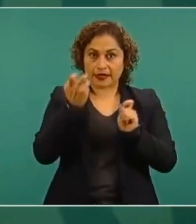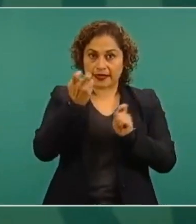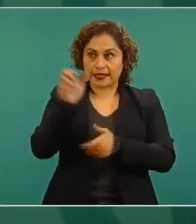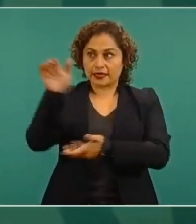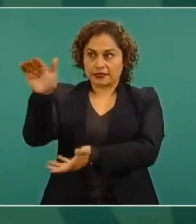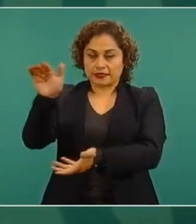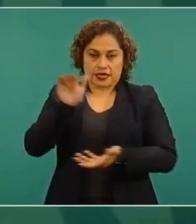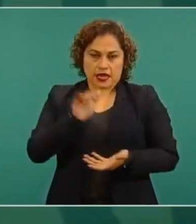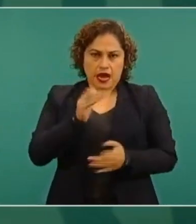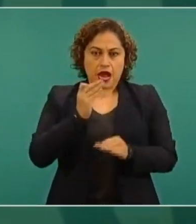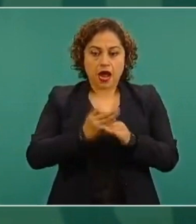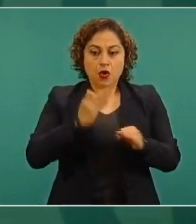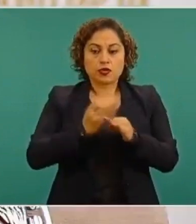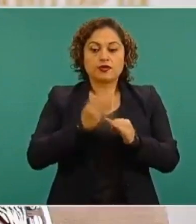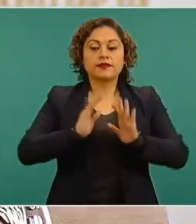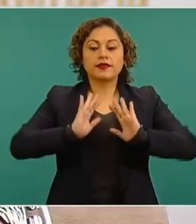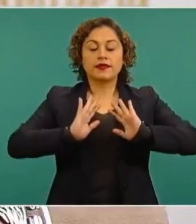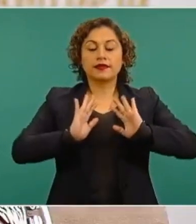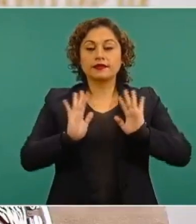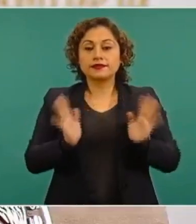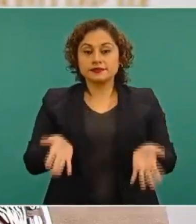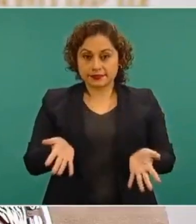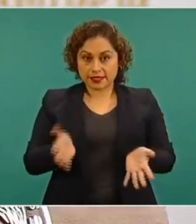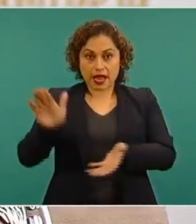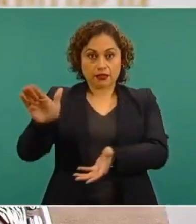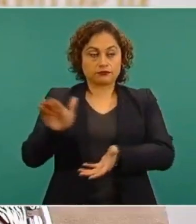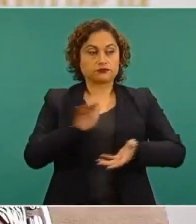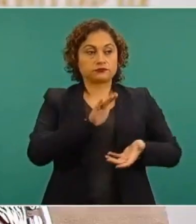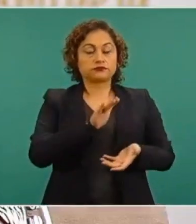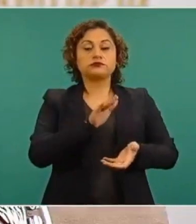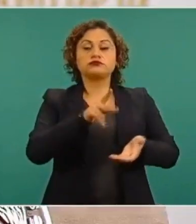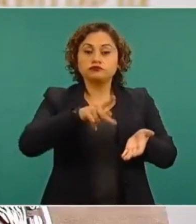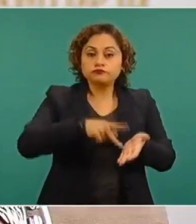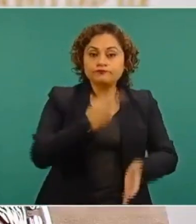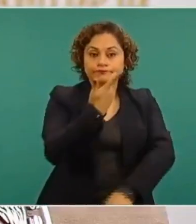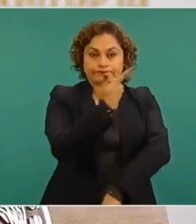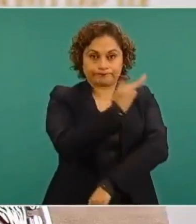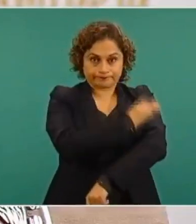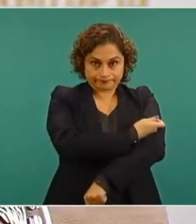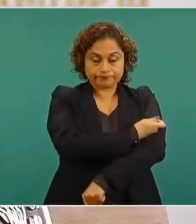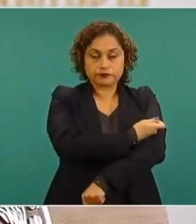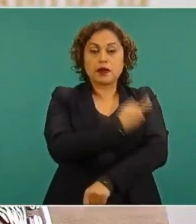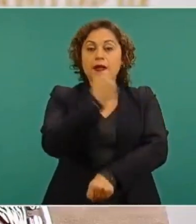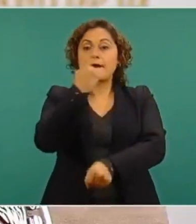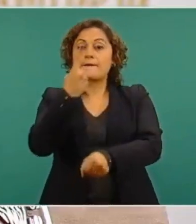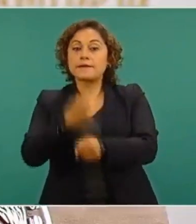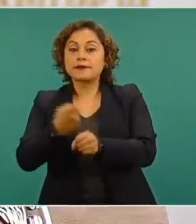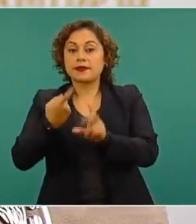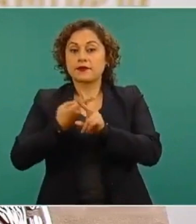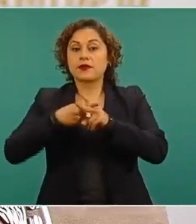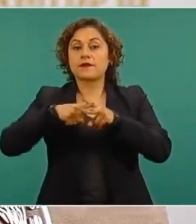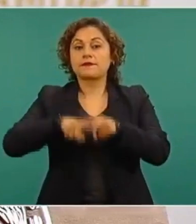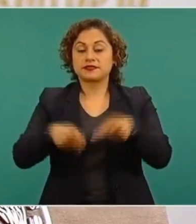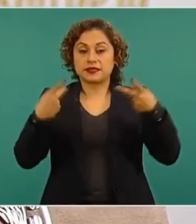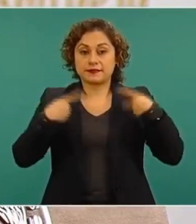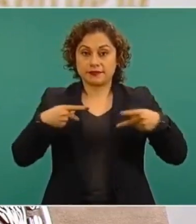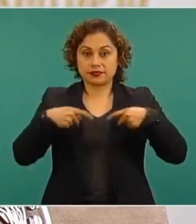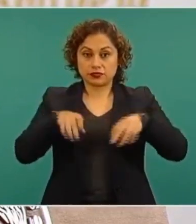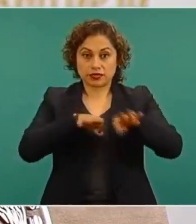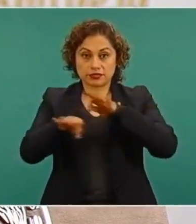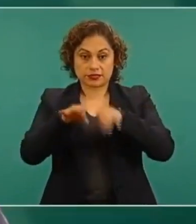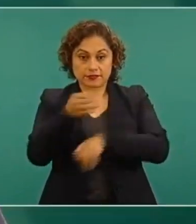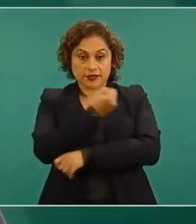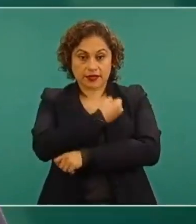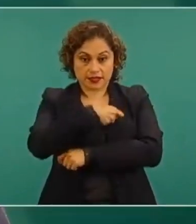cubrir segundas dosis, primeras dosis en personal de salud y ya de ese personal de salud,